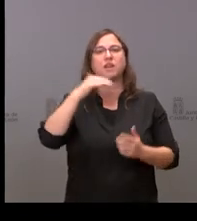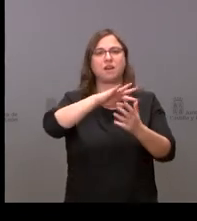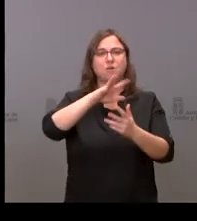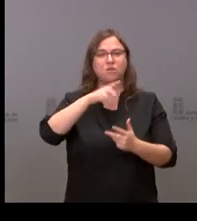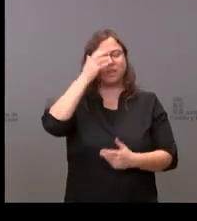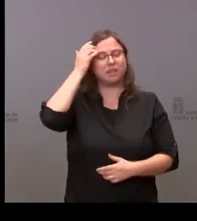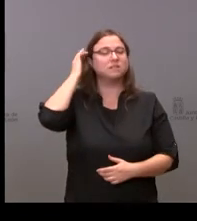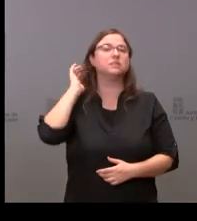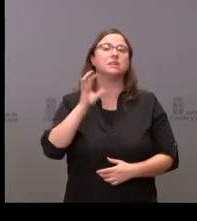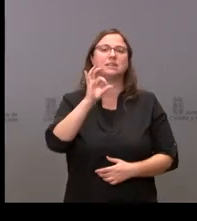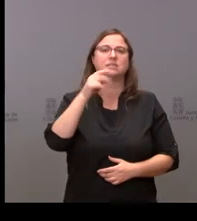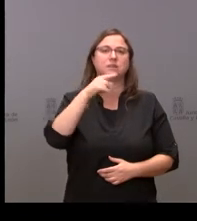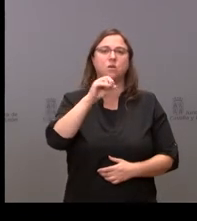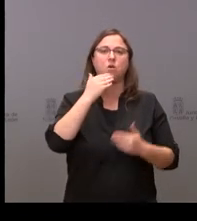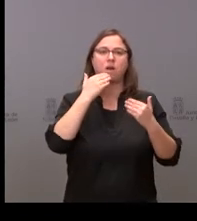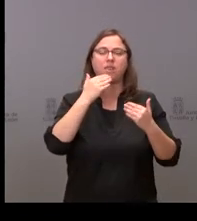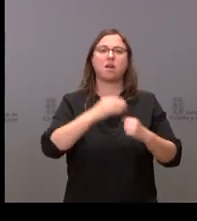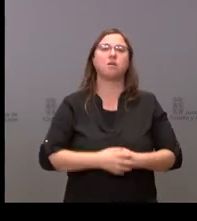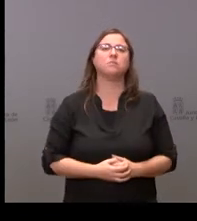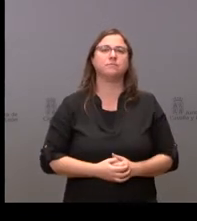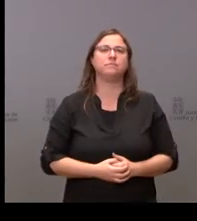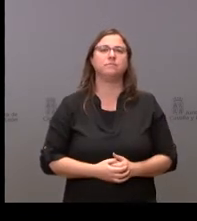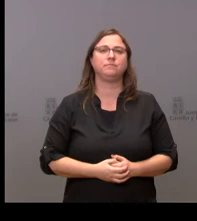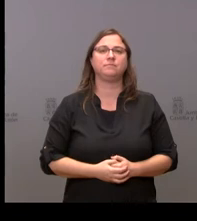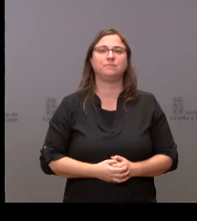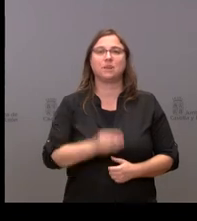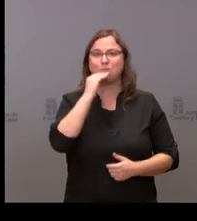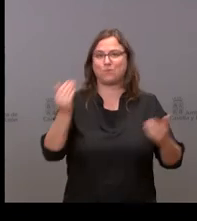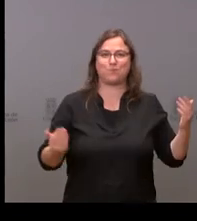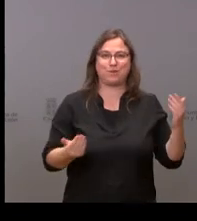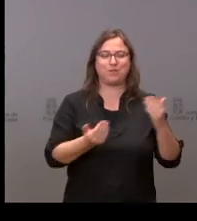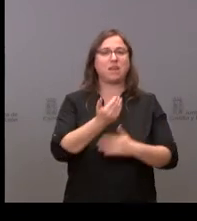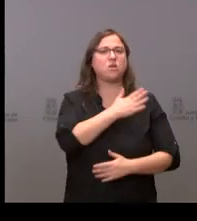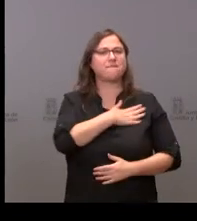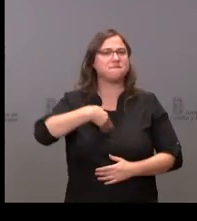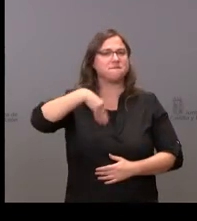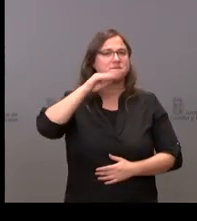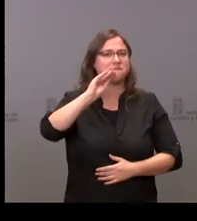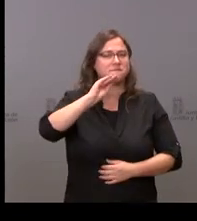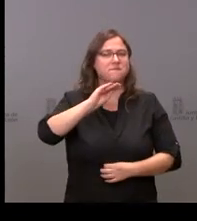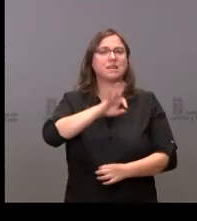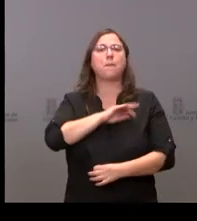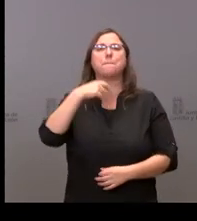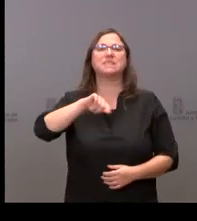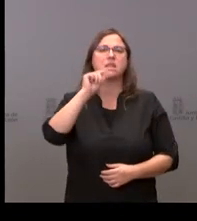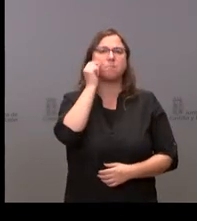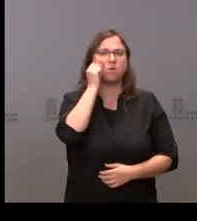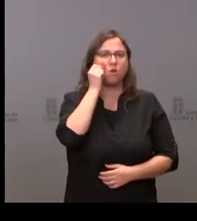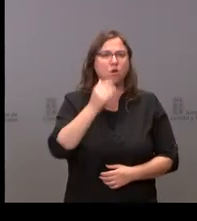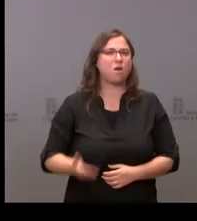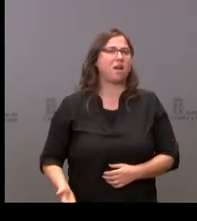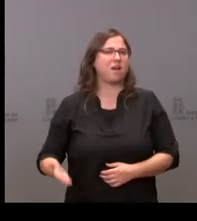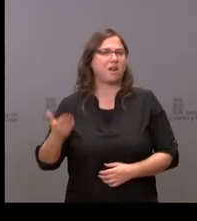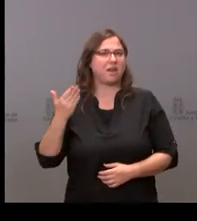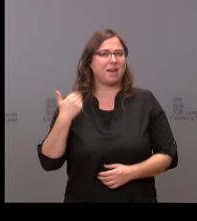Sergio García cuando quiera Sergio Sí, muy buena yo quería preguntarle al presidente Mañoco que ayer también lo